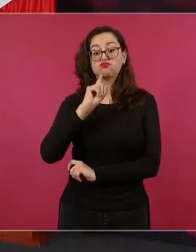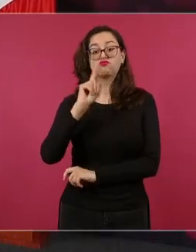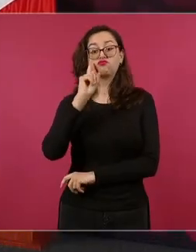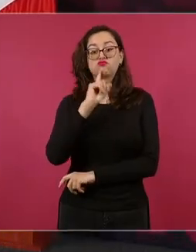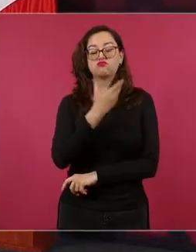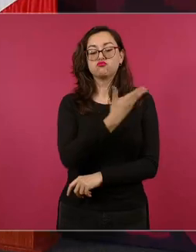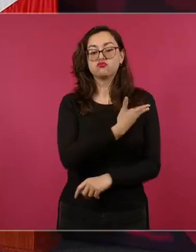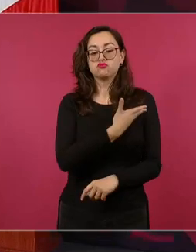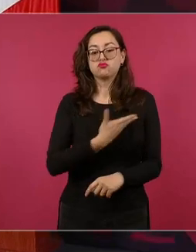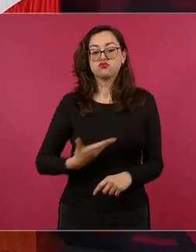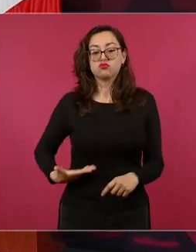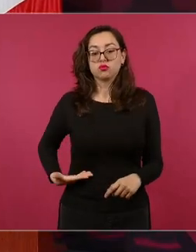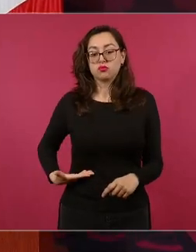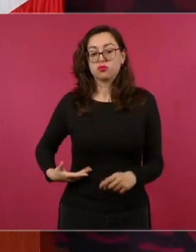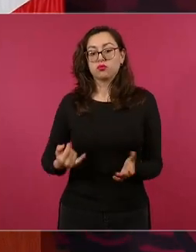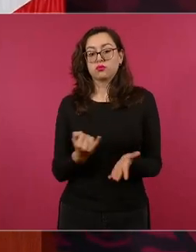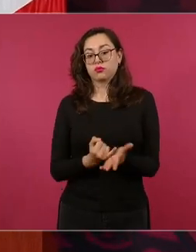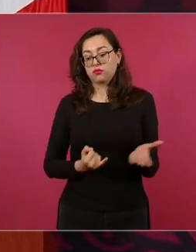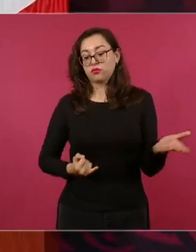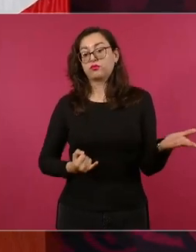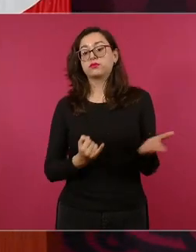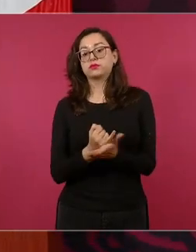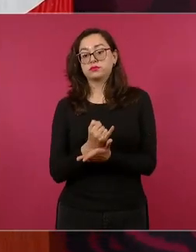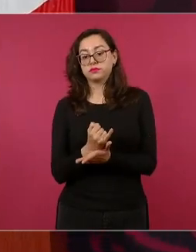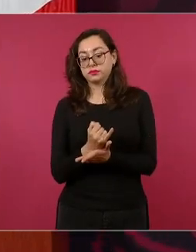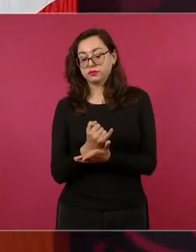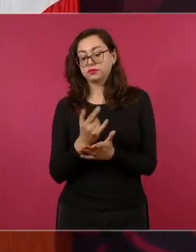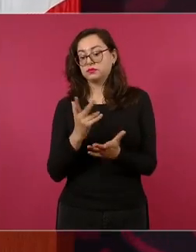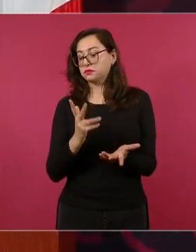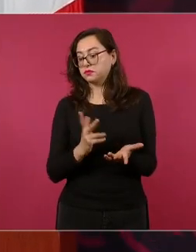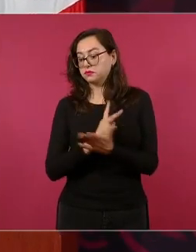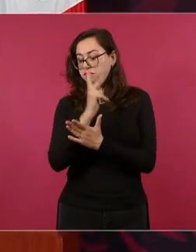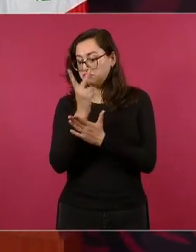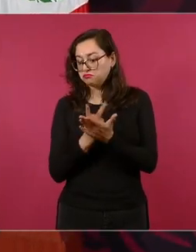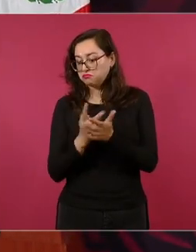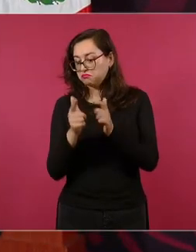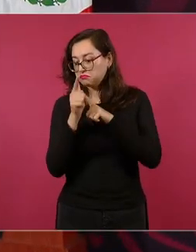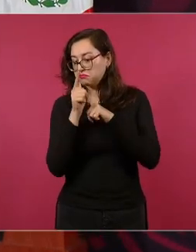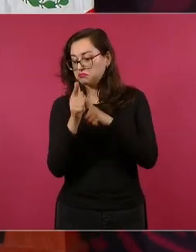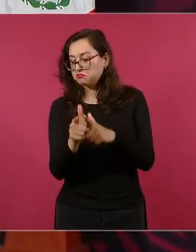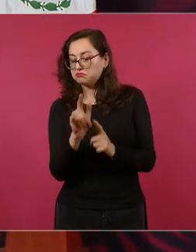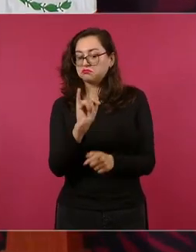decidir sobre el programa ajustes que se puedan hacer